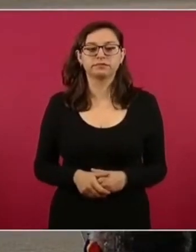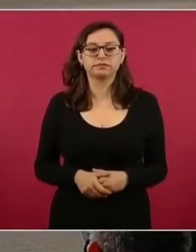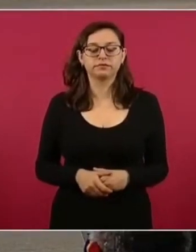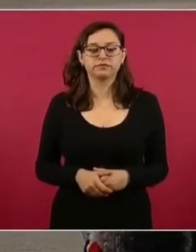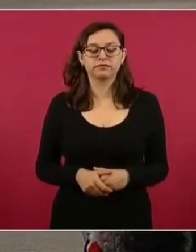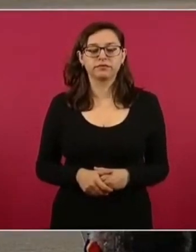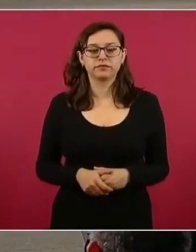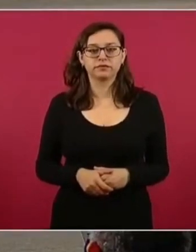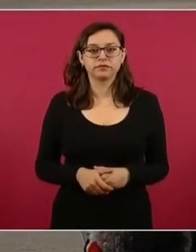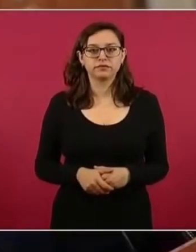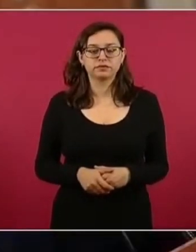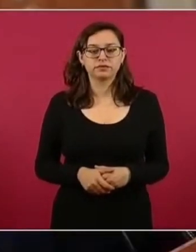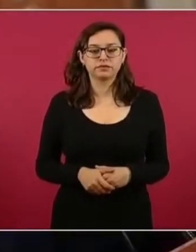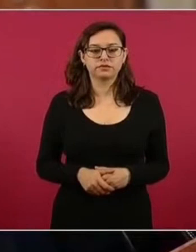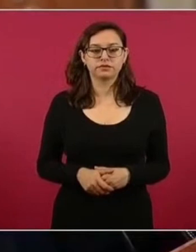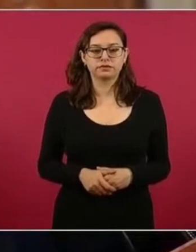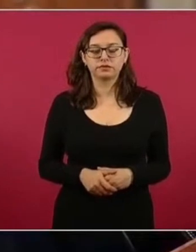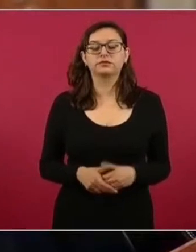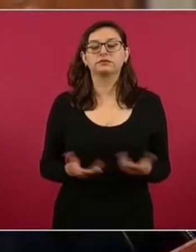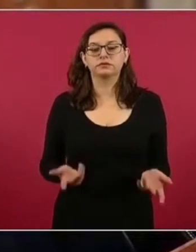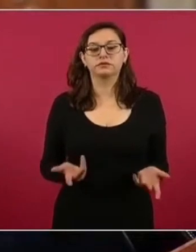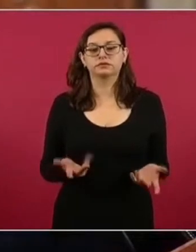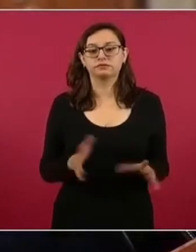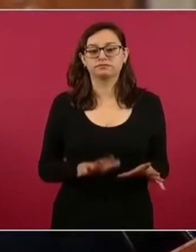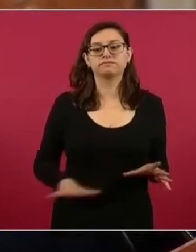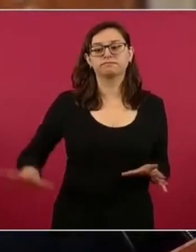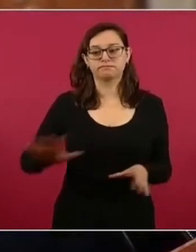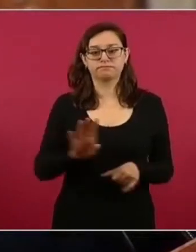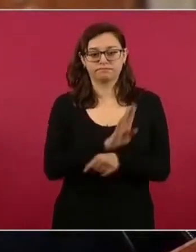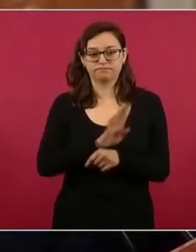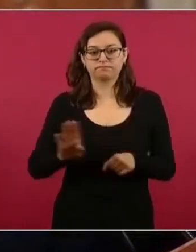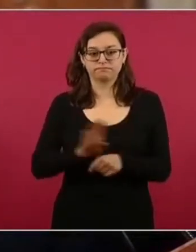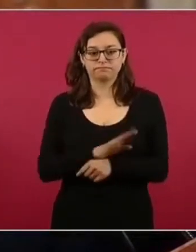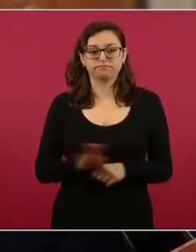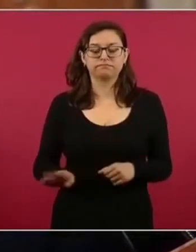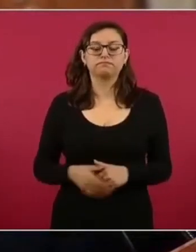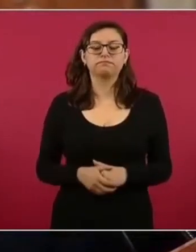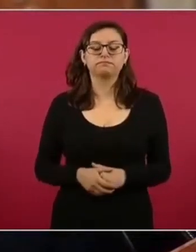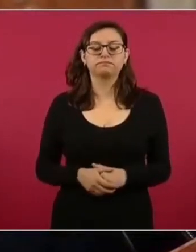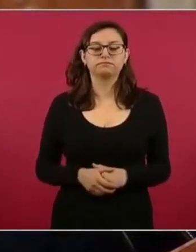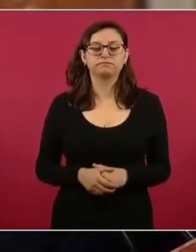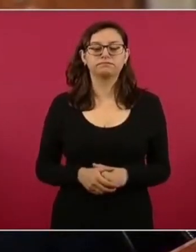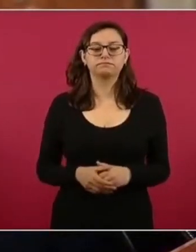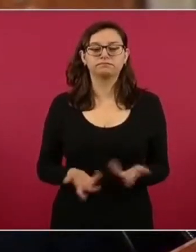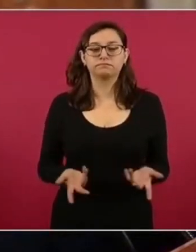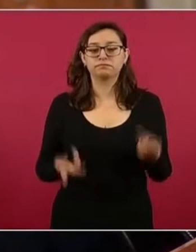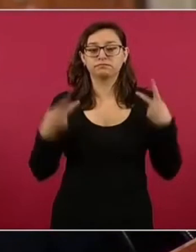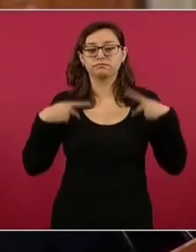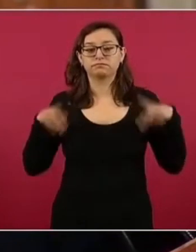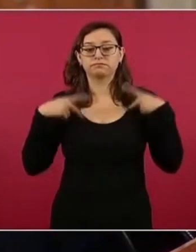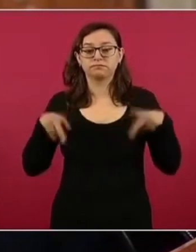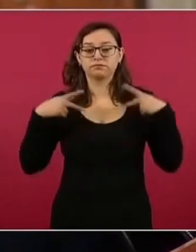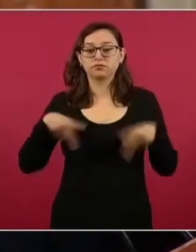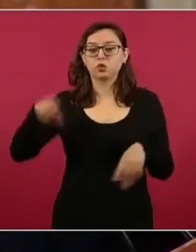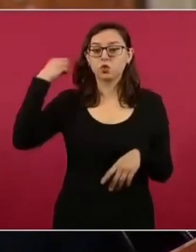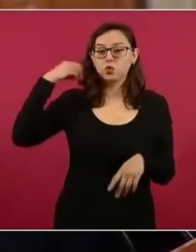para que se beneficie a los damnificados. Decirle a la gente de